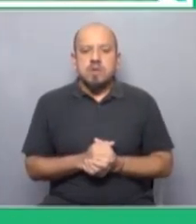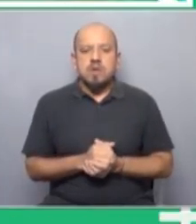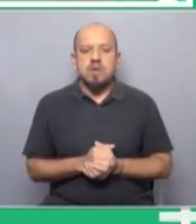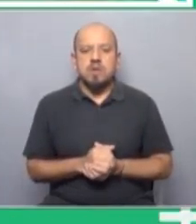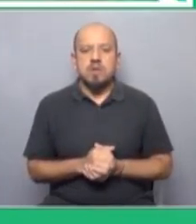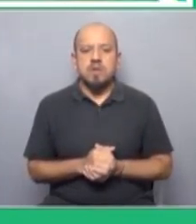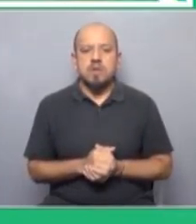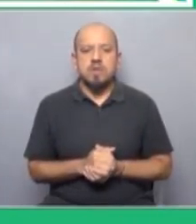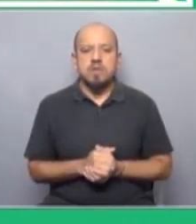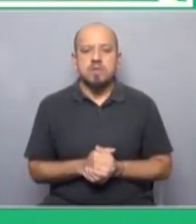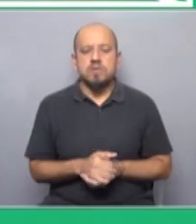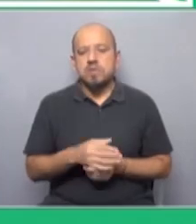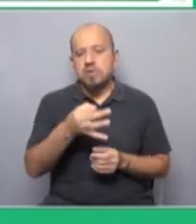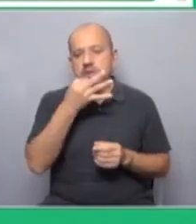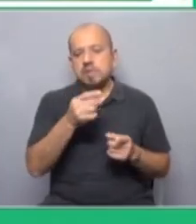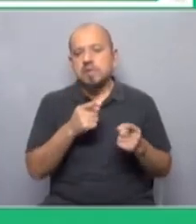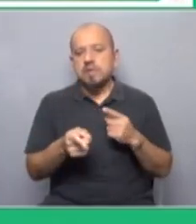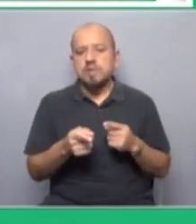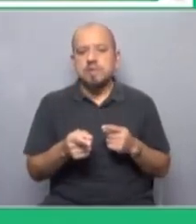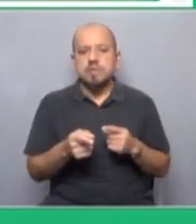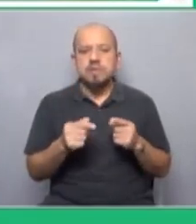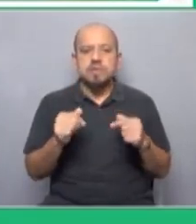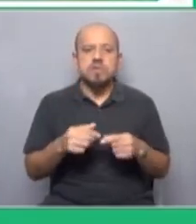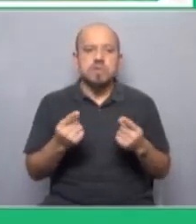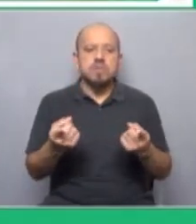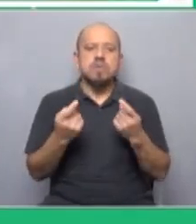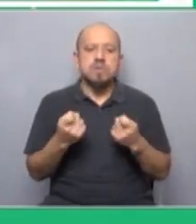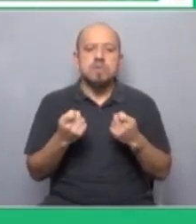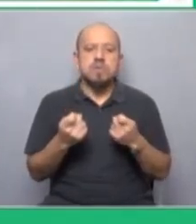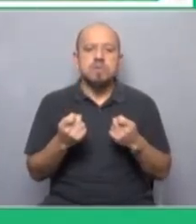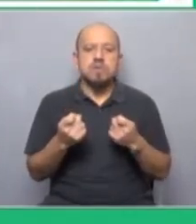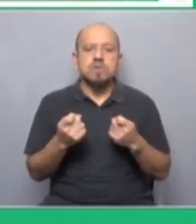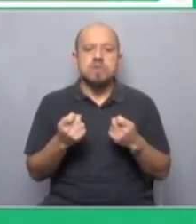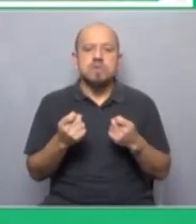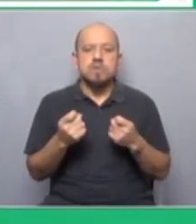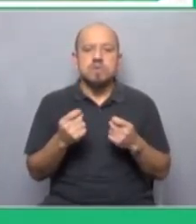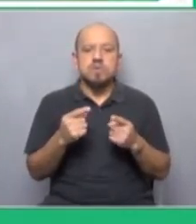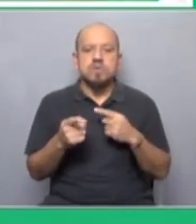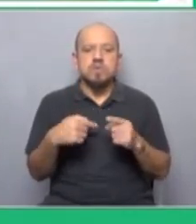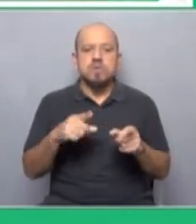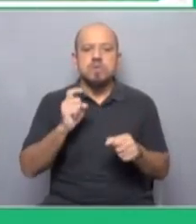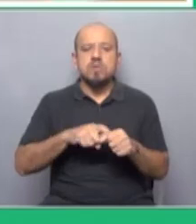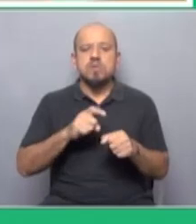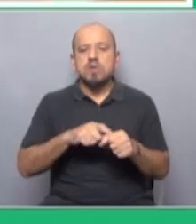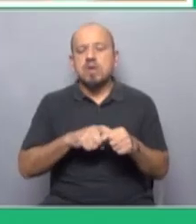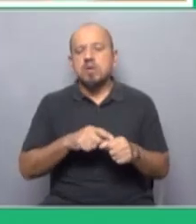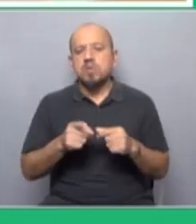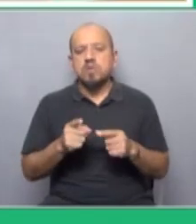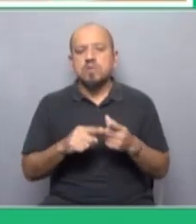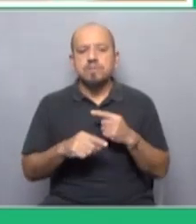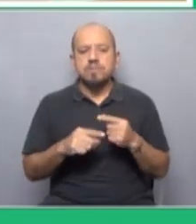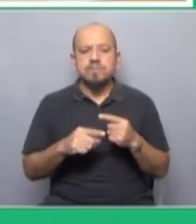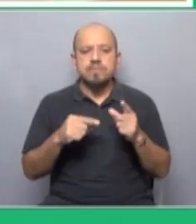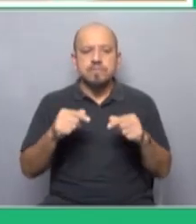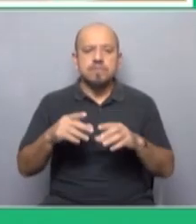Álvaro en el bloque anterior esta necesidad como de internacionalización de lo sindical especialmente